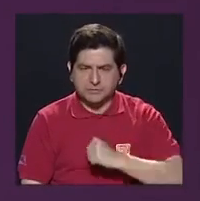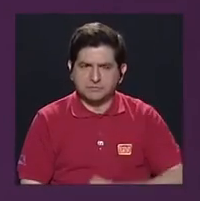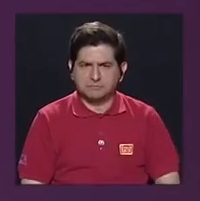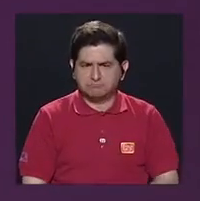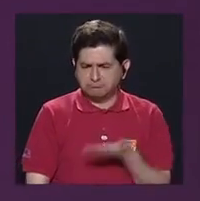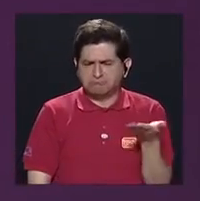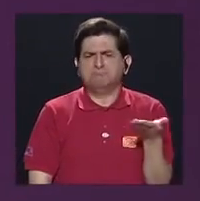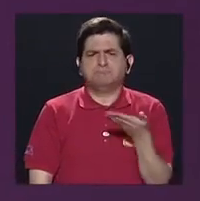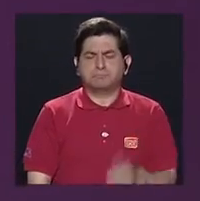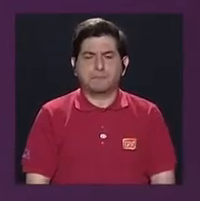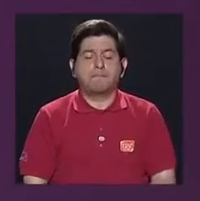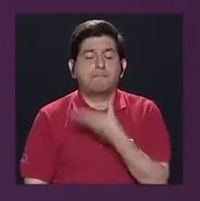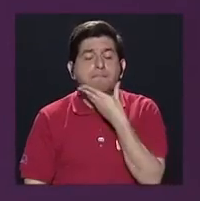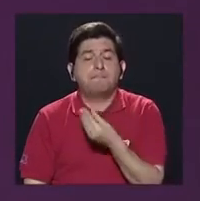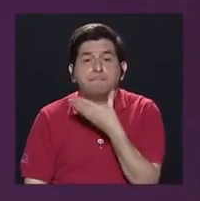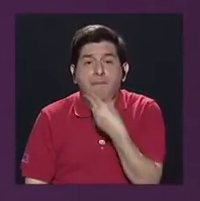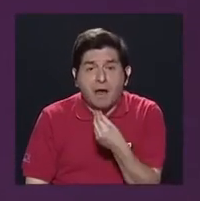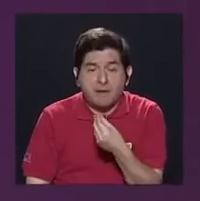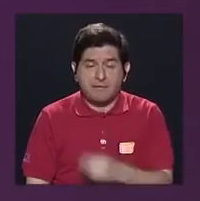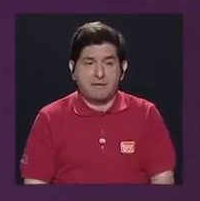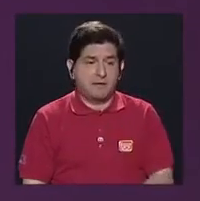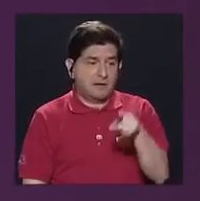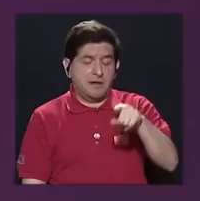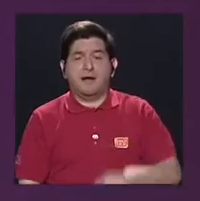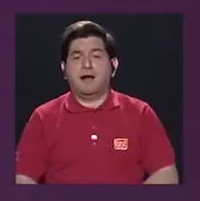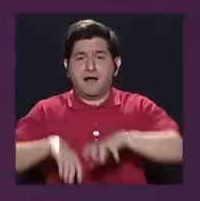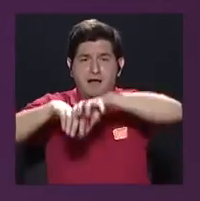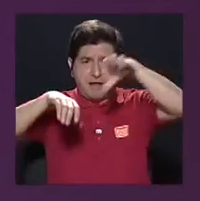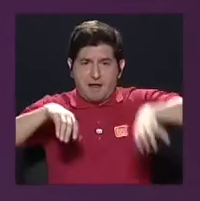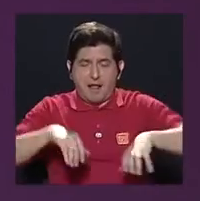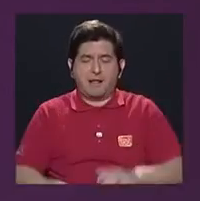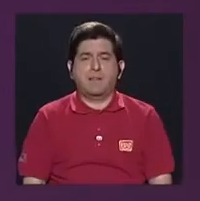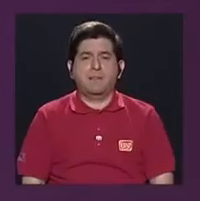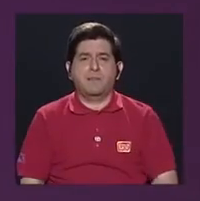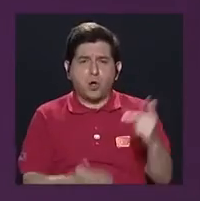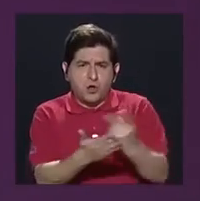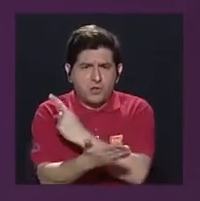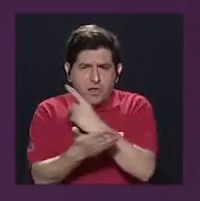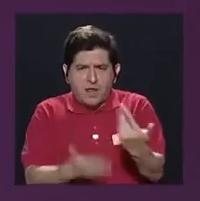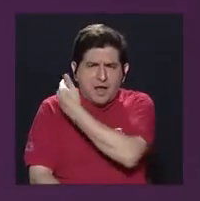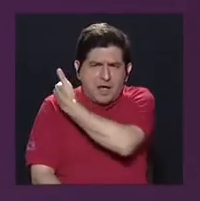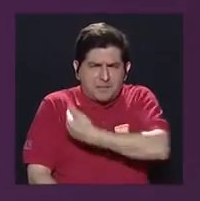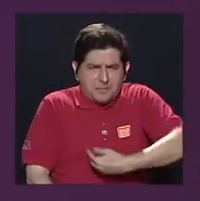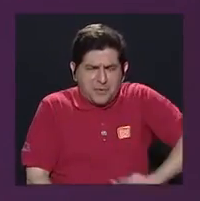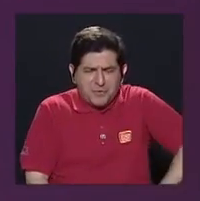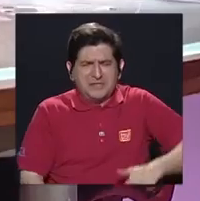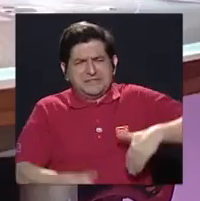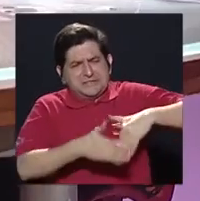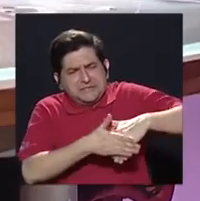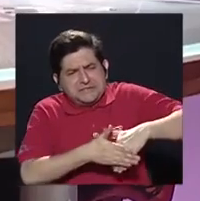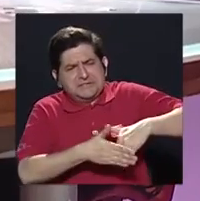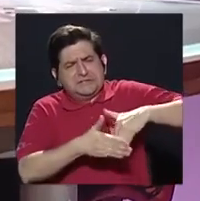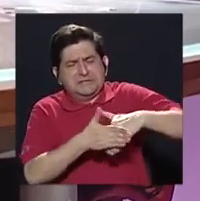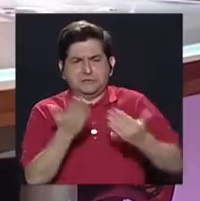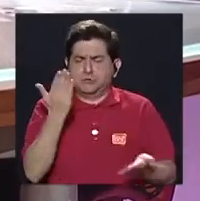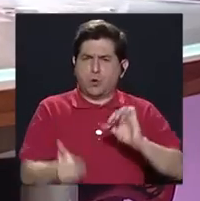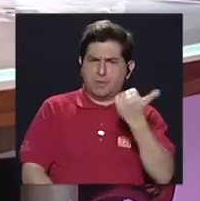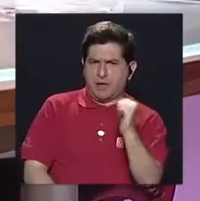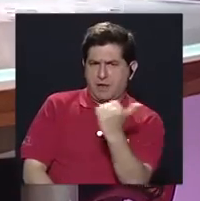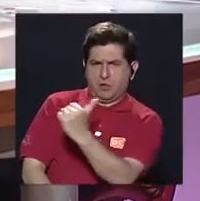de que Barba, que es uno de los cantones de la provincia de Heredia, pues un poco más estancados a nivel de todos los demás